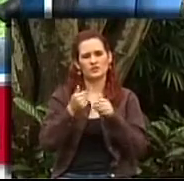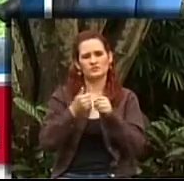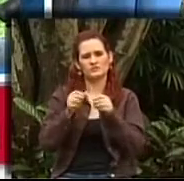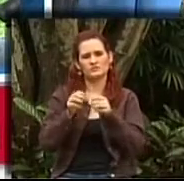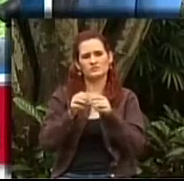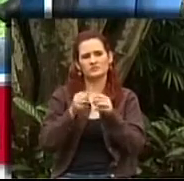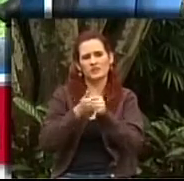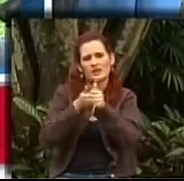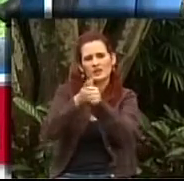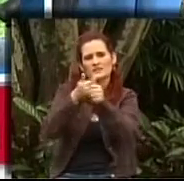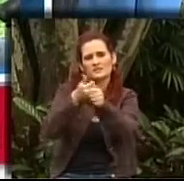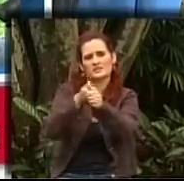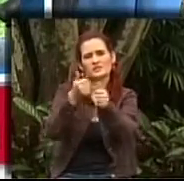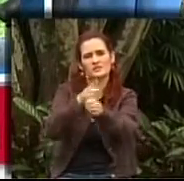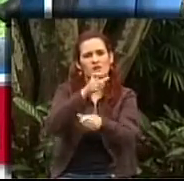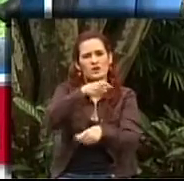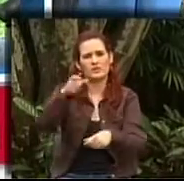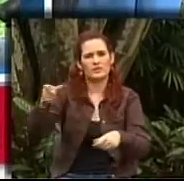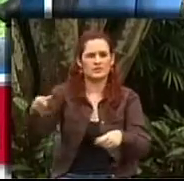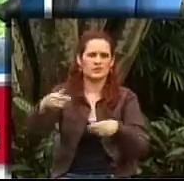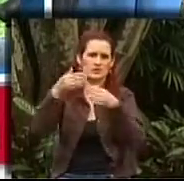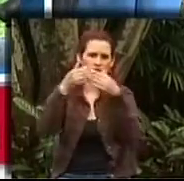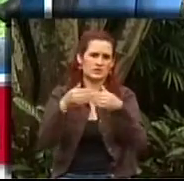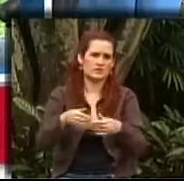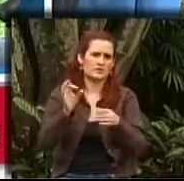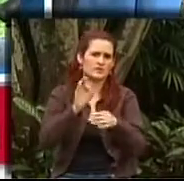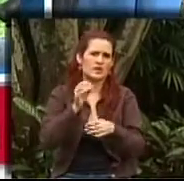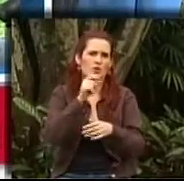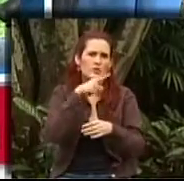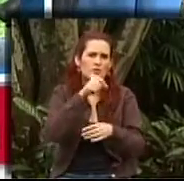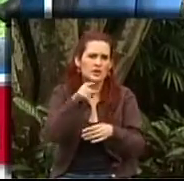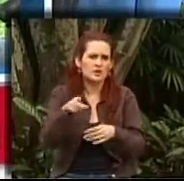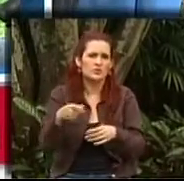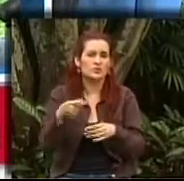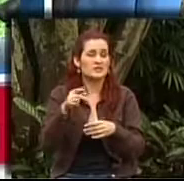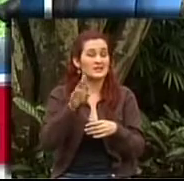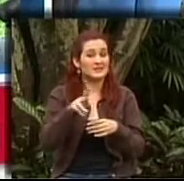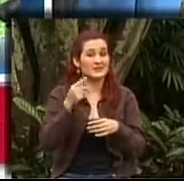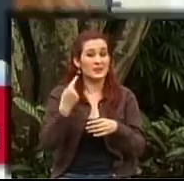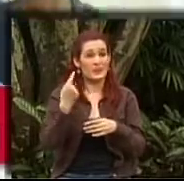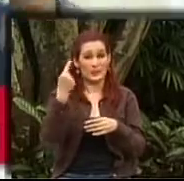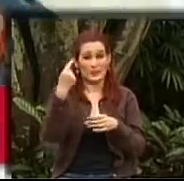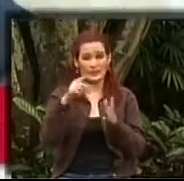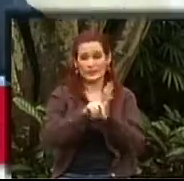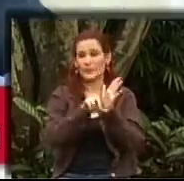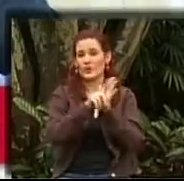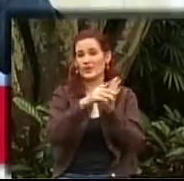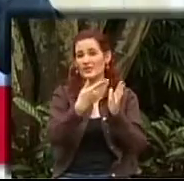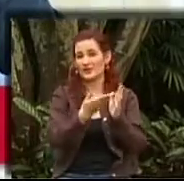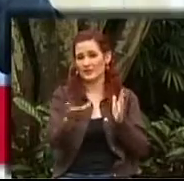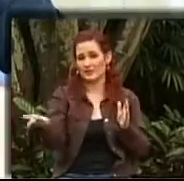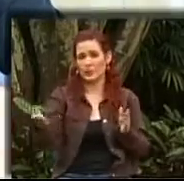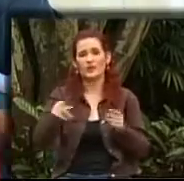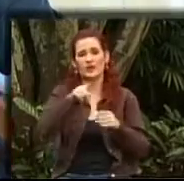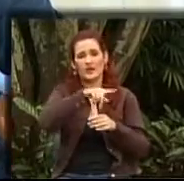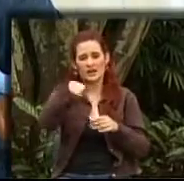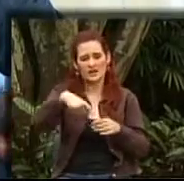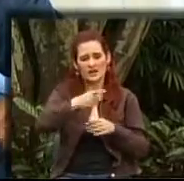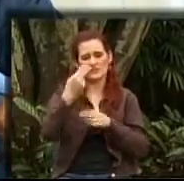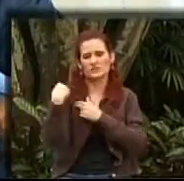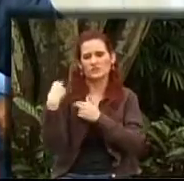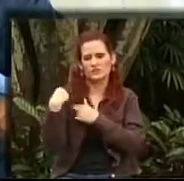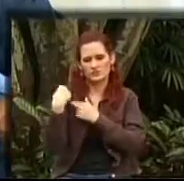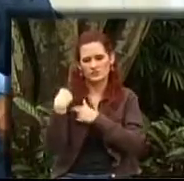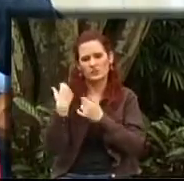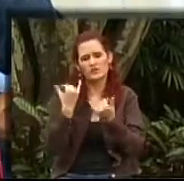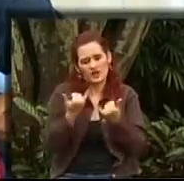parte de la política pública. Para la unidad, la política pública de discapacidad se convierte en la sombrilla, en el techo, para nosotros hacer cada